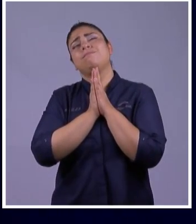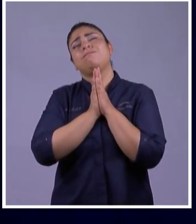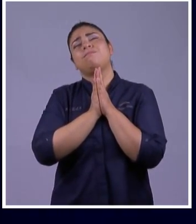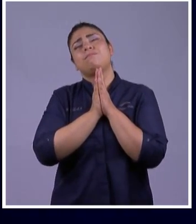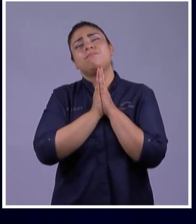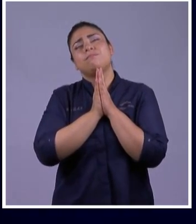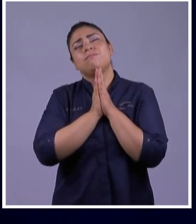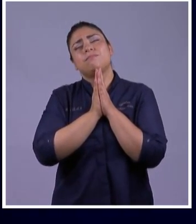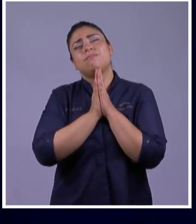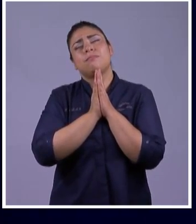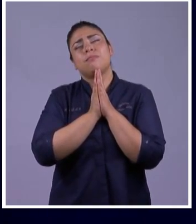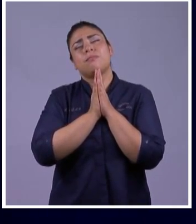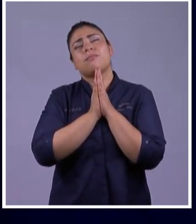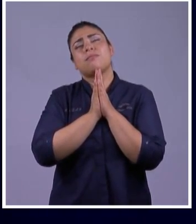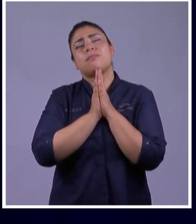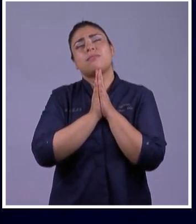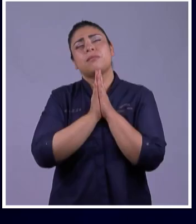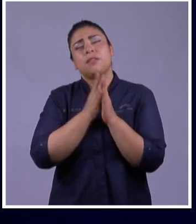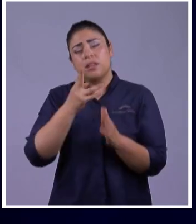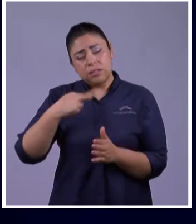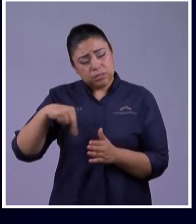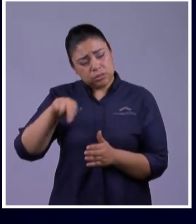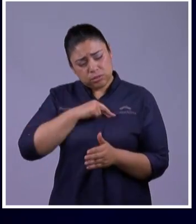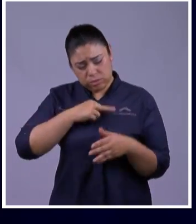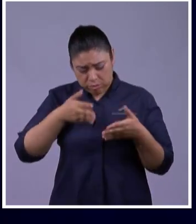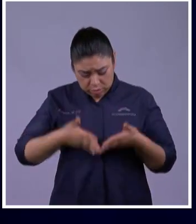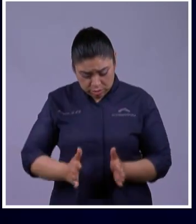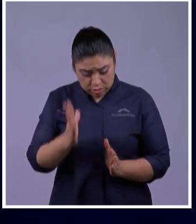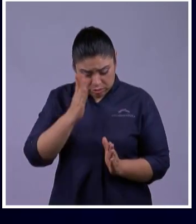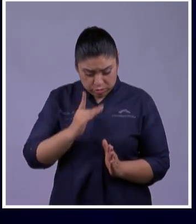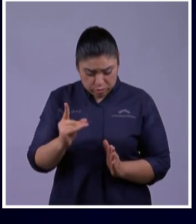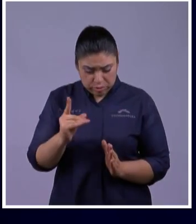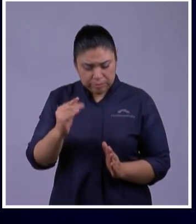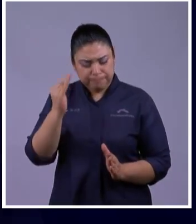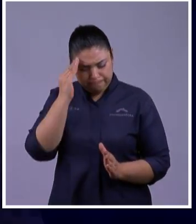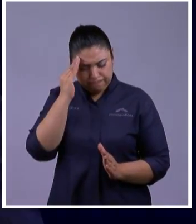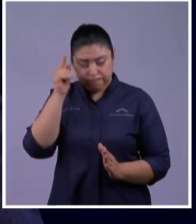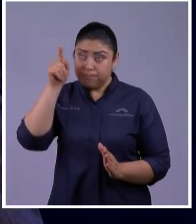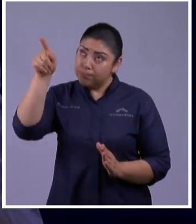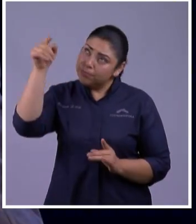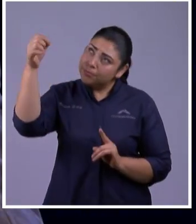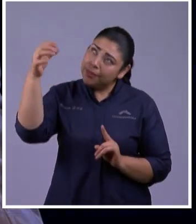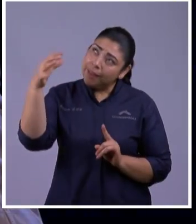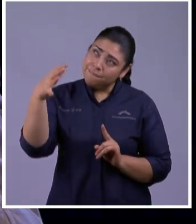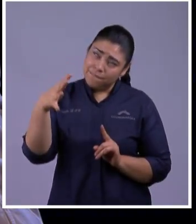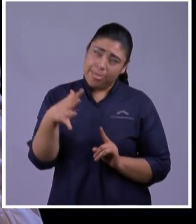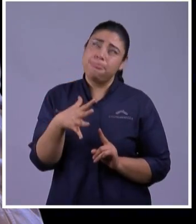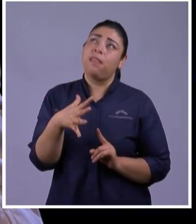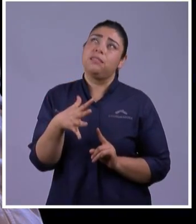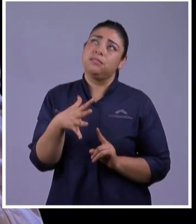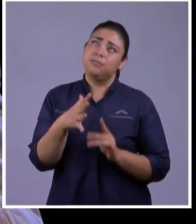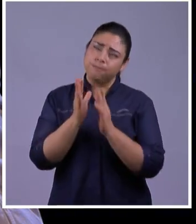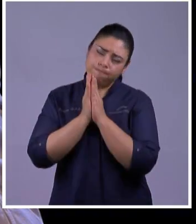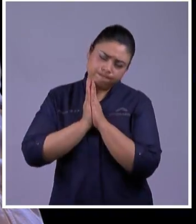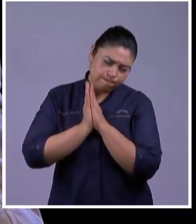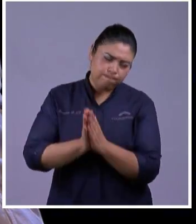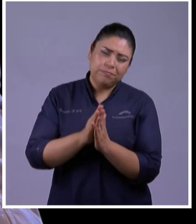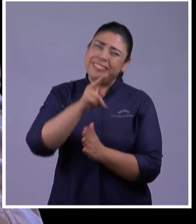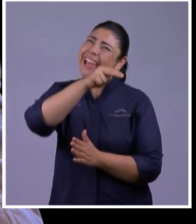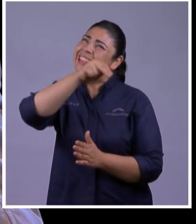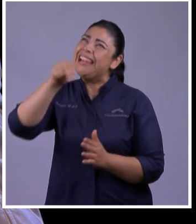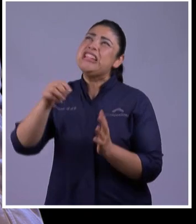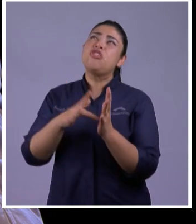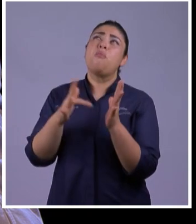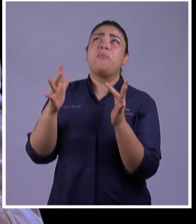Y Lo Que Como Hijos Tuyos Emprendamos Sea Por Ti Señor Prosperado En El Nombre Poderoso De Jesús Señor